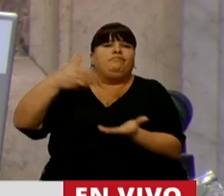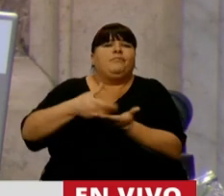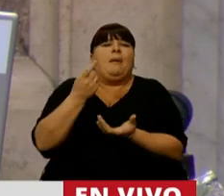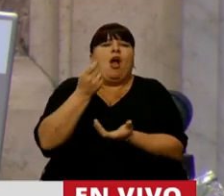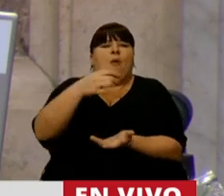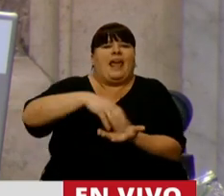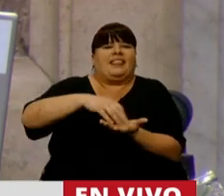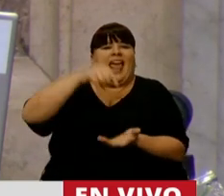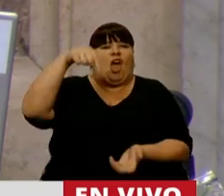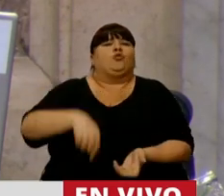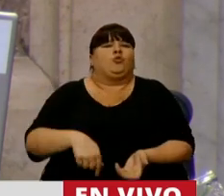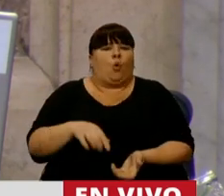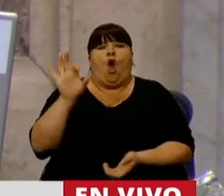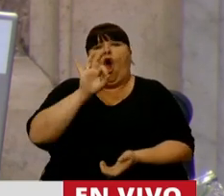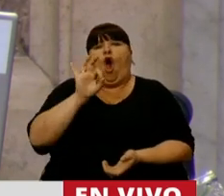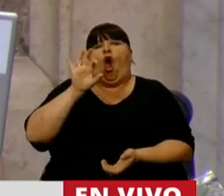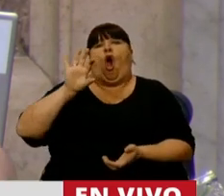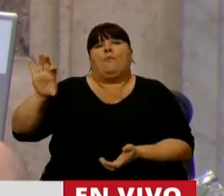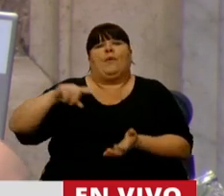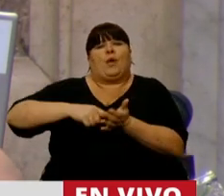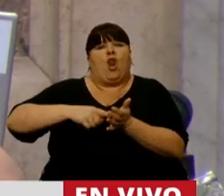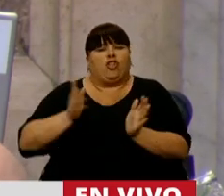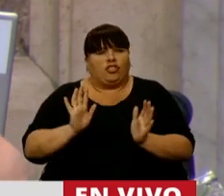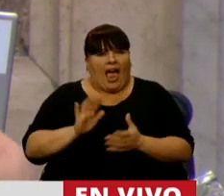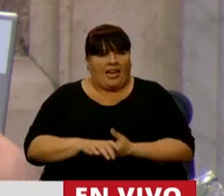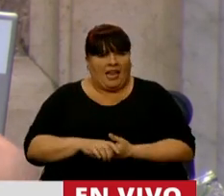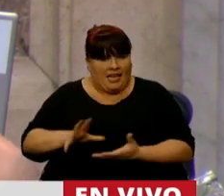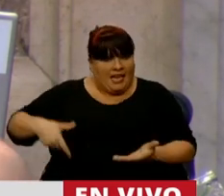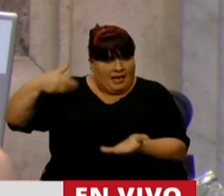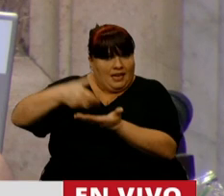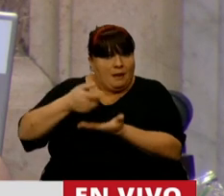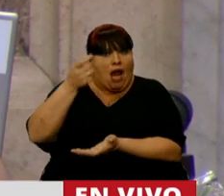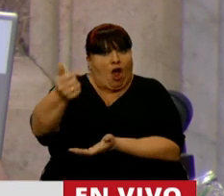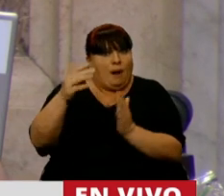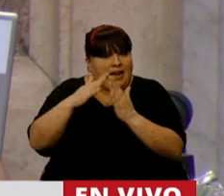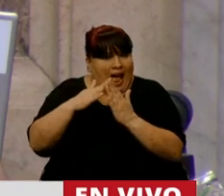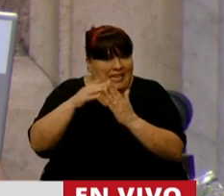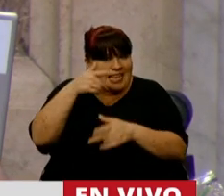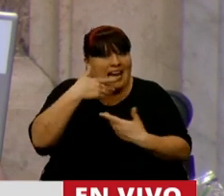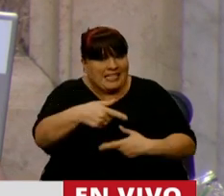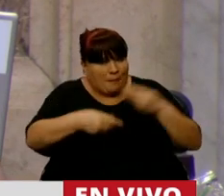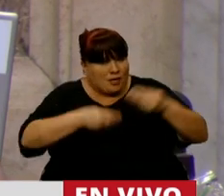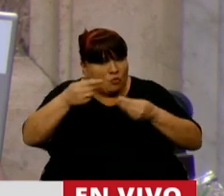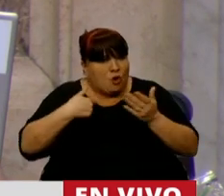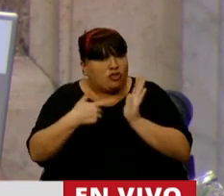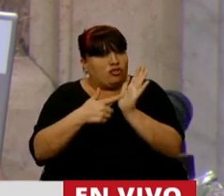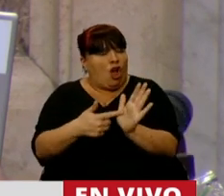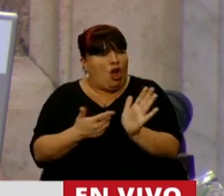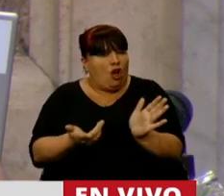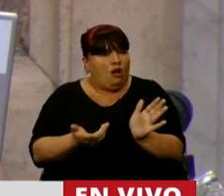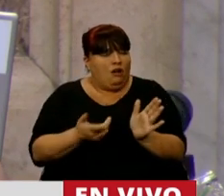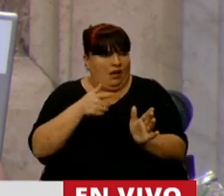terrenito en el sur o en la provincia de Buenos Aires, si va a invertir por este presupuesto que le estamos mostrando,